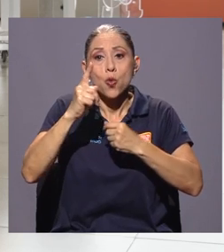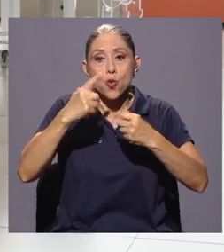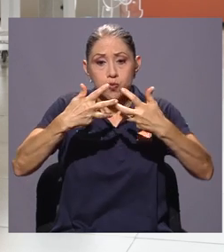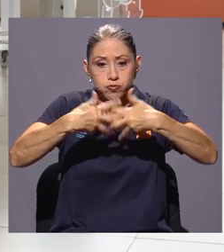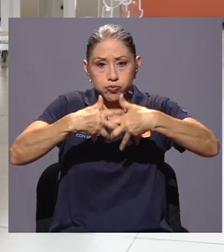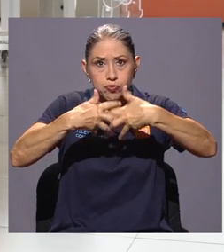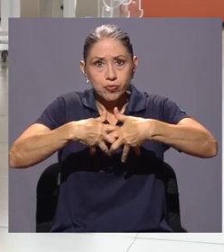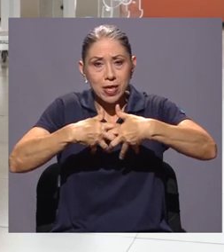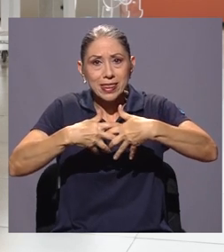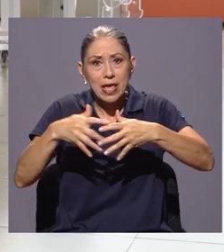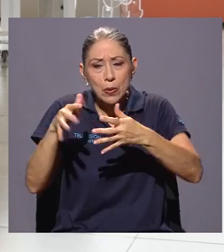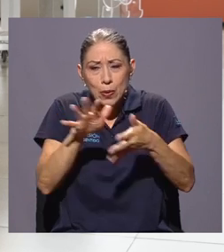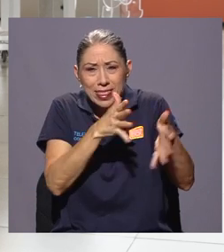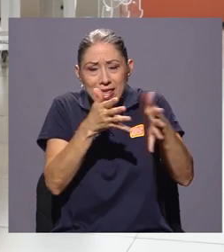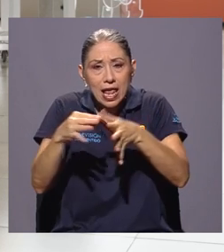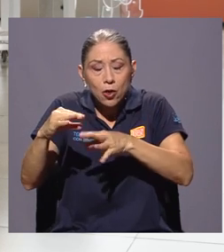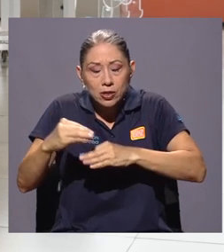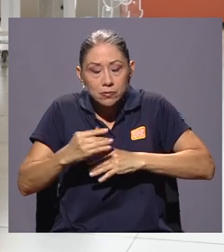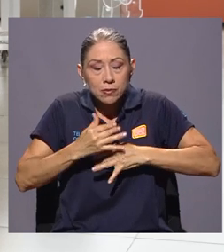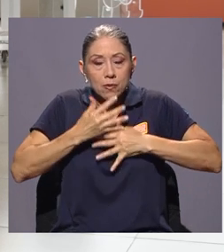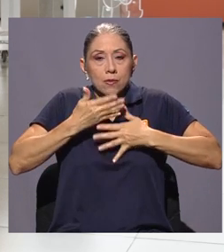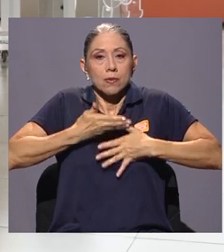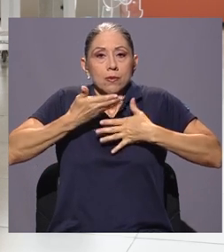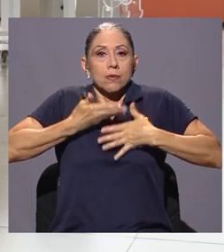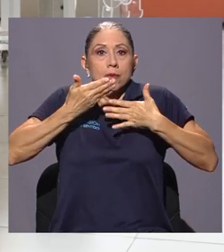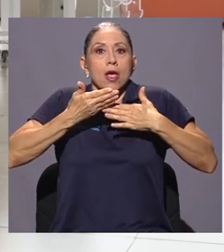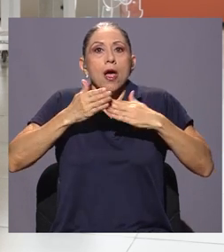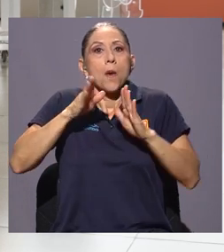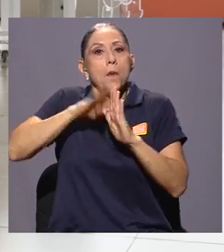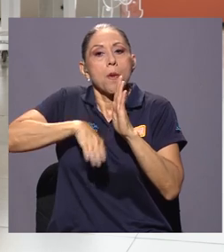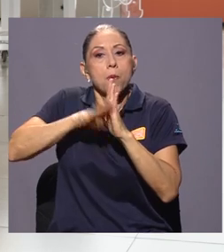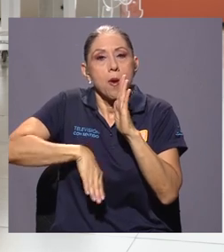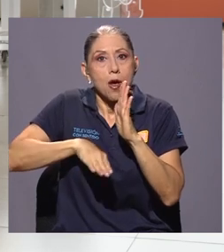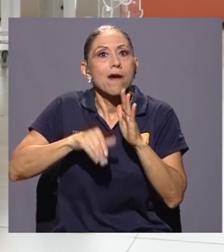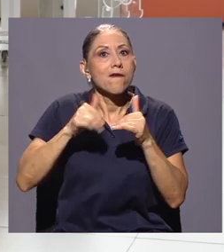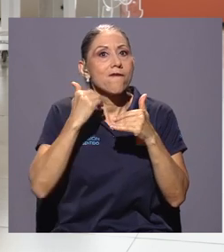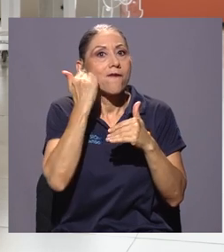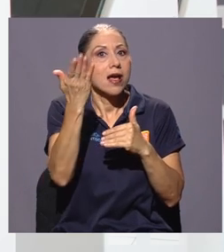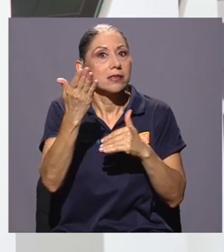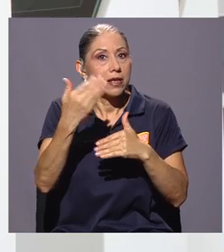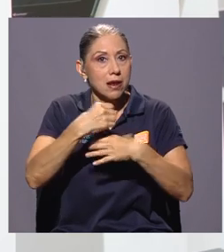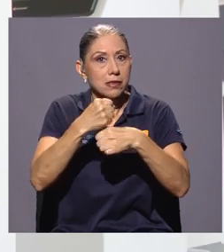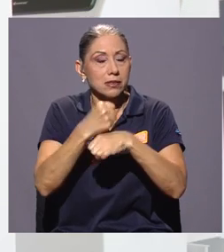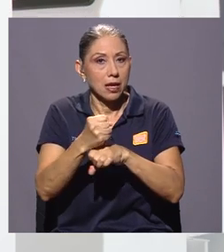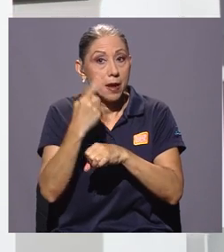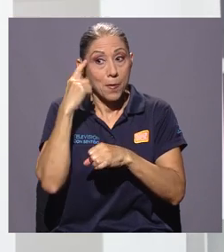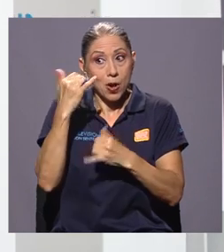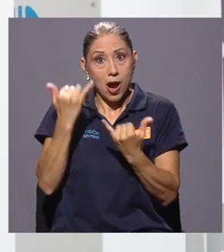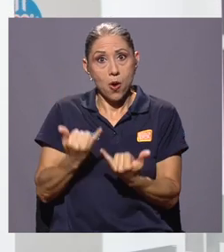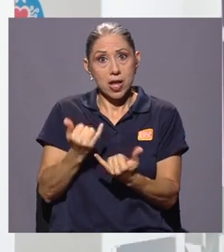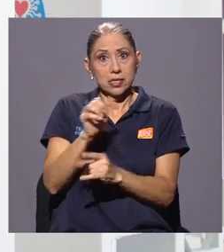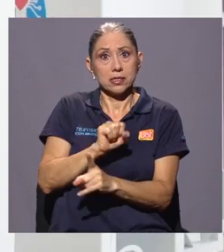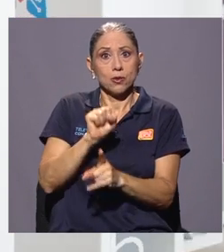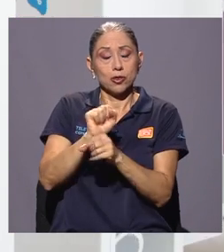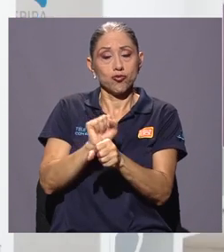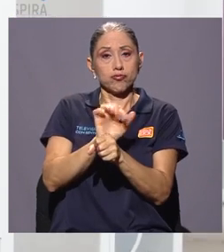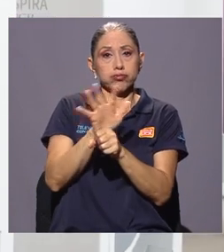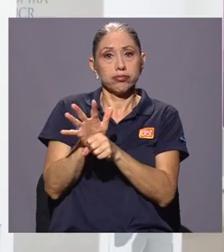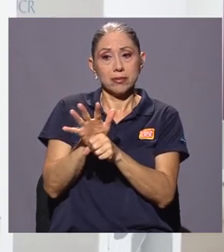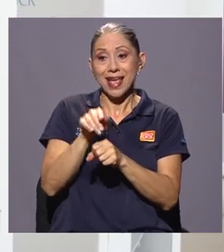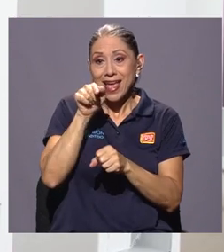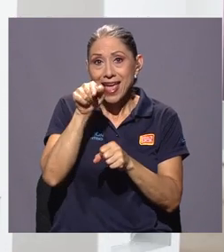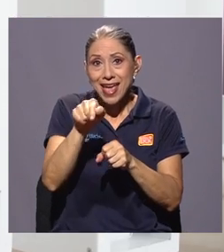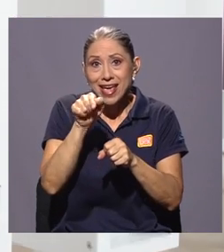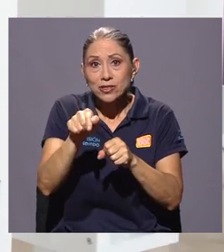bajo costo y de fácil construcción ante la crisis sanitaria por la COVID-19. Estos dispositivos biomédicos fueron